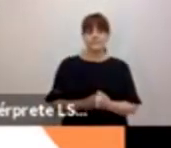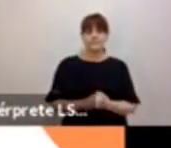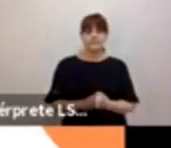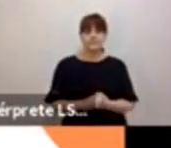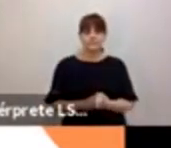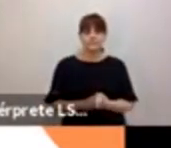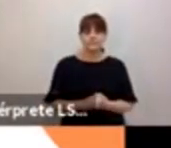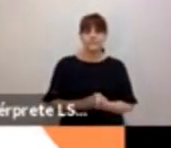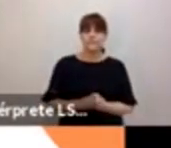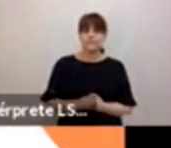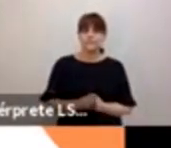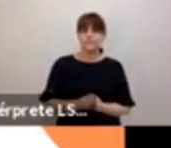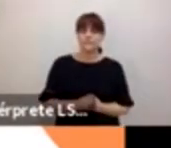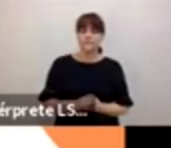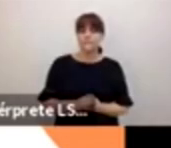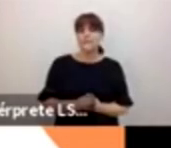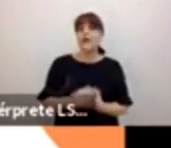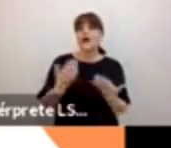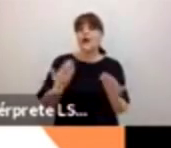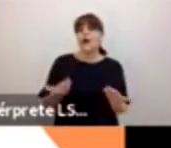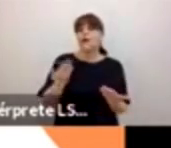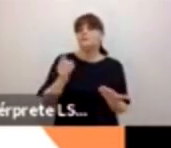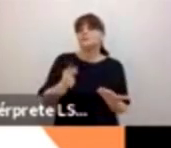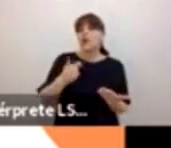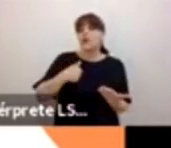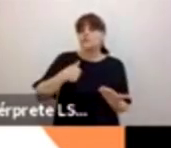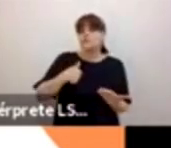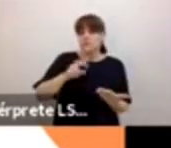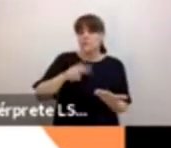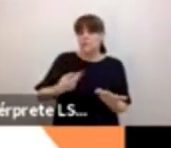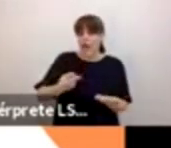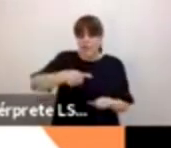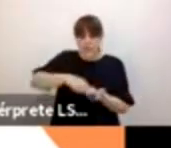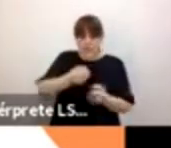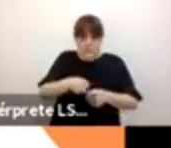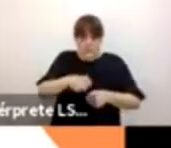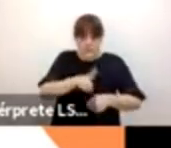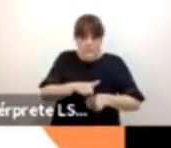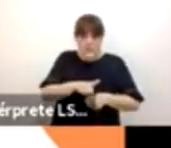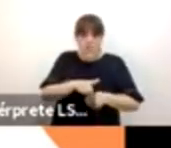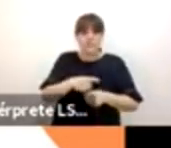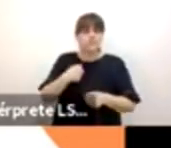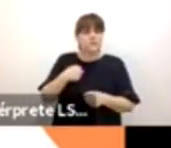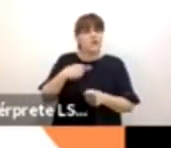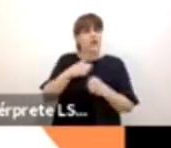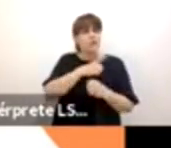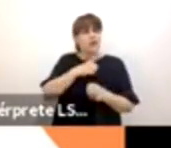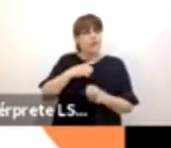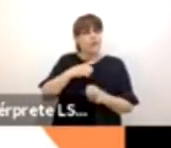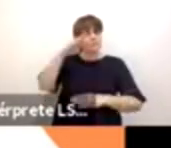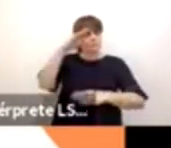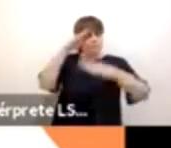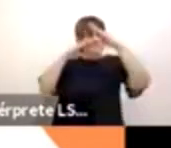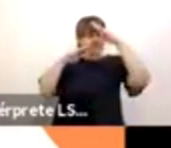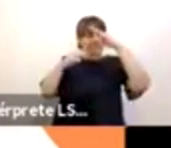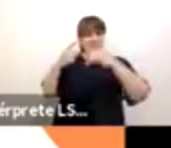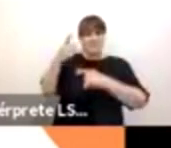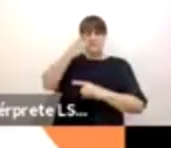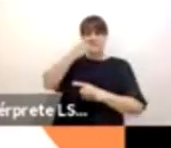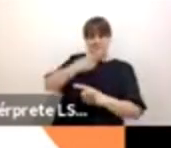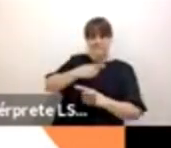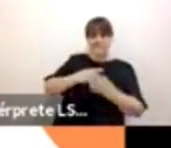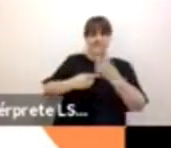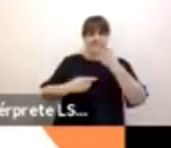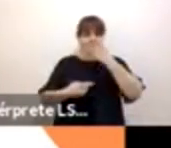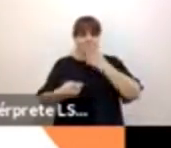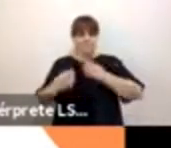parte de esta sociedad que es necesario que cuestione los mandatos que determinan la manera en que nos relacionamos entre sexos y géneros,